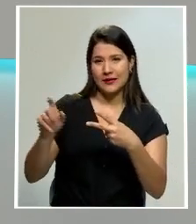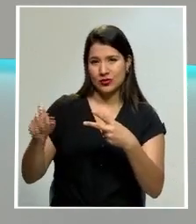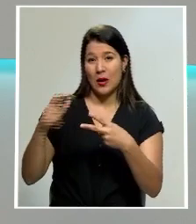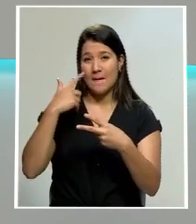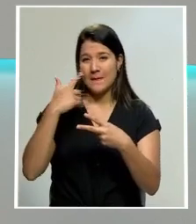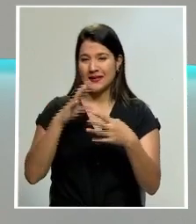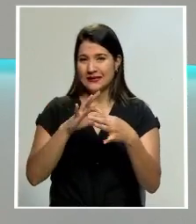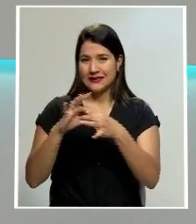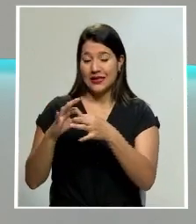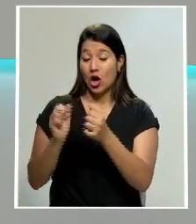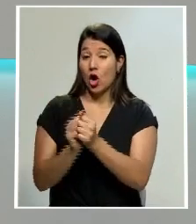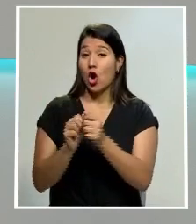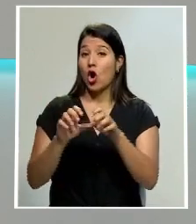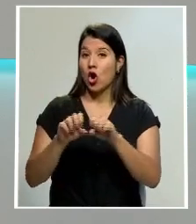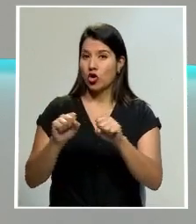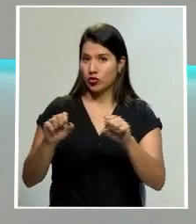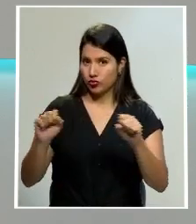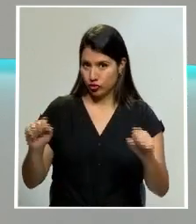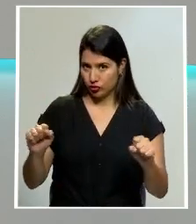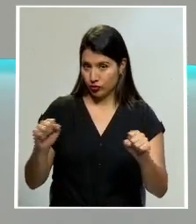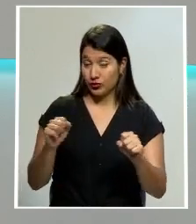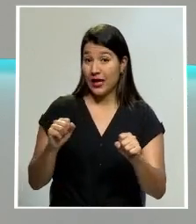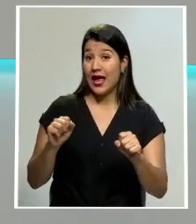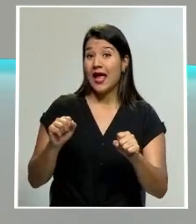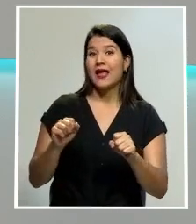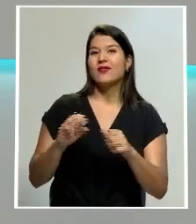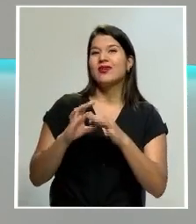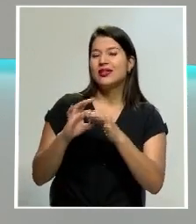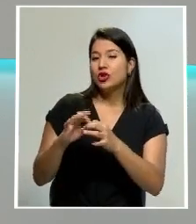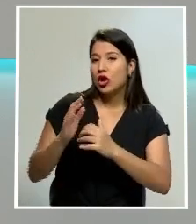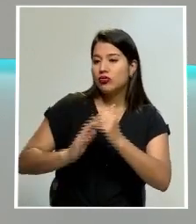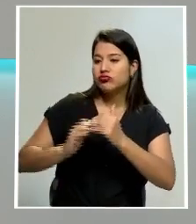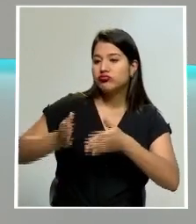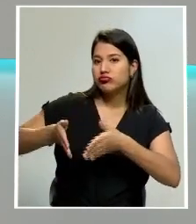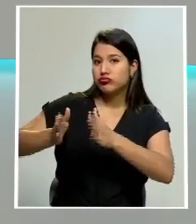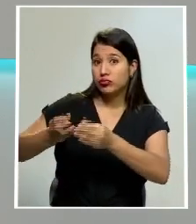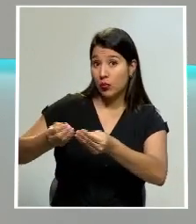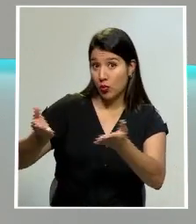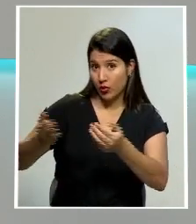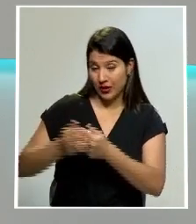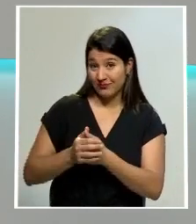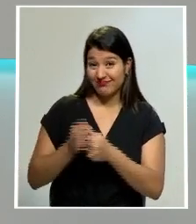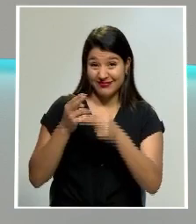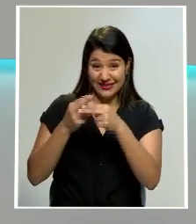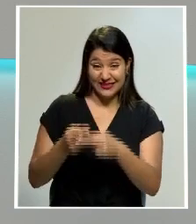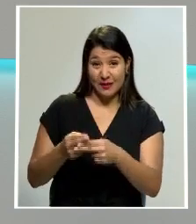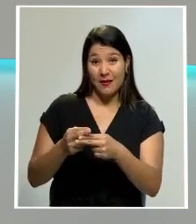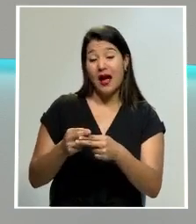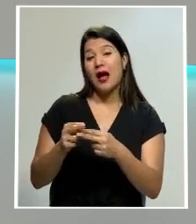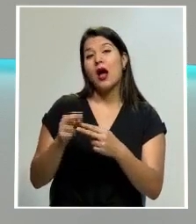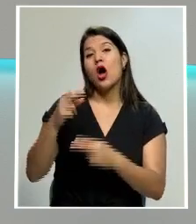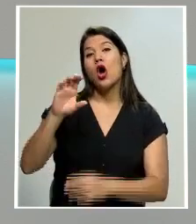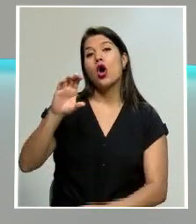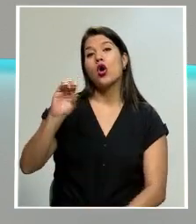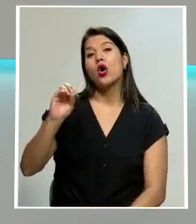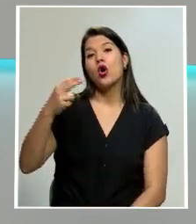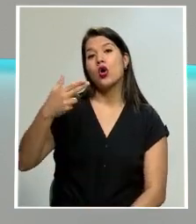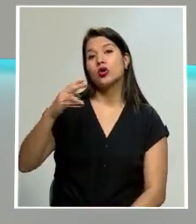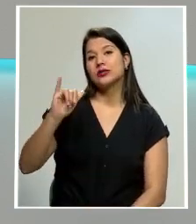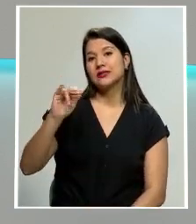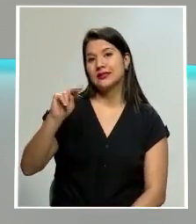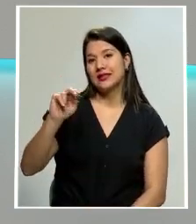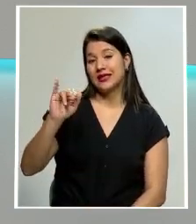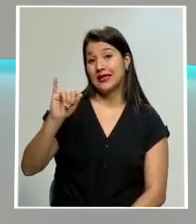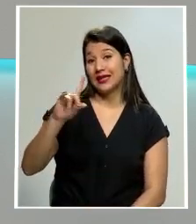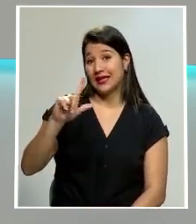en obra pública, conocido como Cochinilla. El Ministerio de Obras Públicas y Transportes, Rodolfo Méndez, será parte de